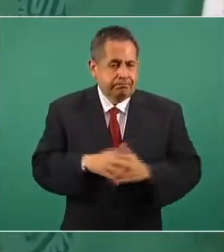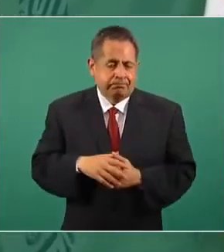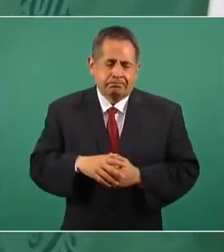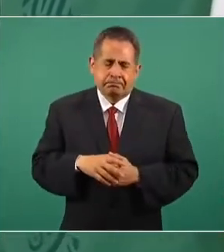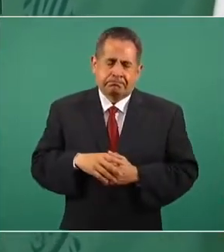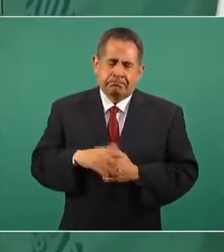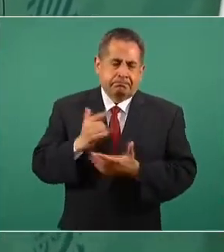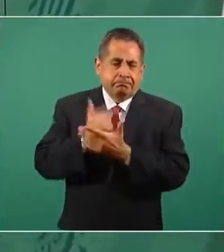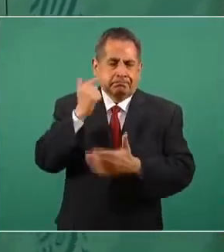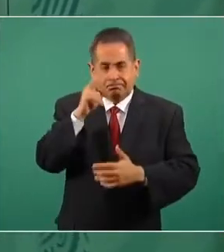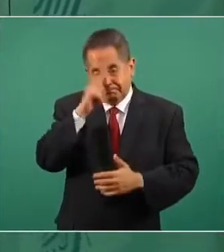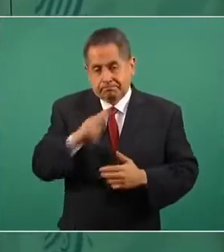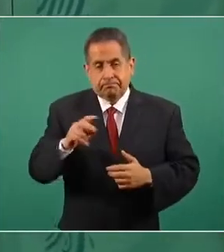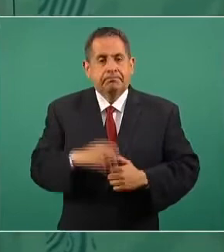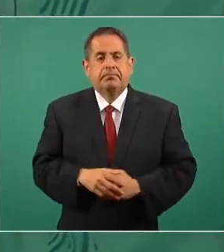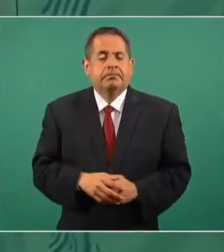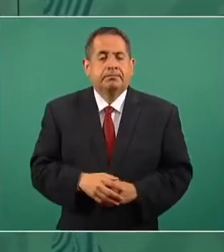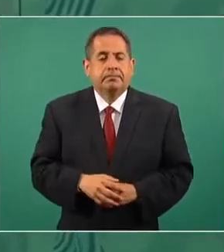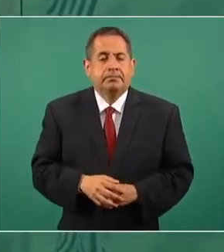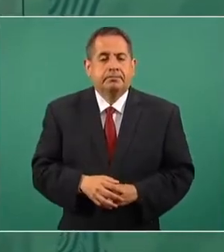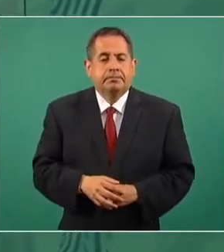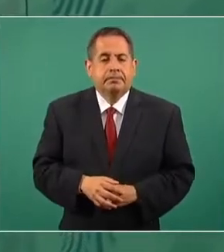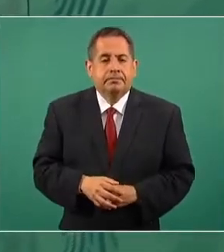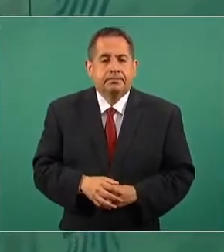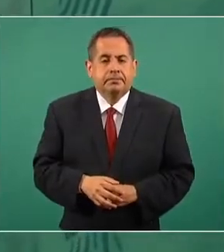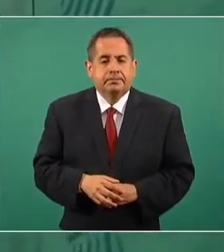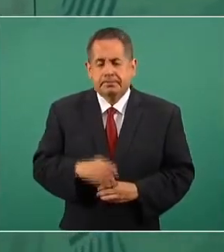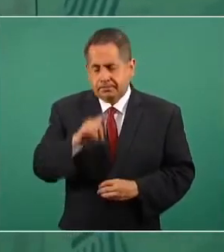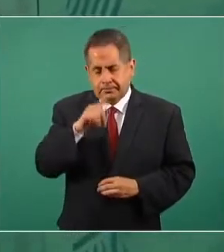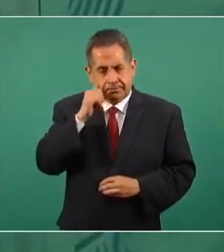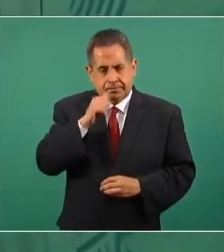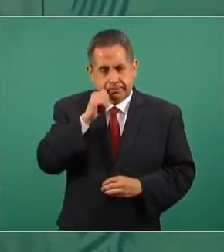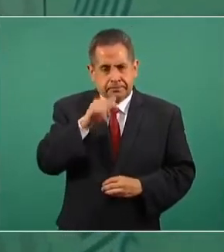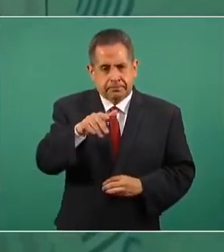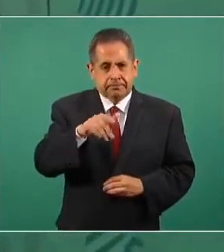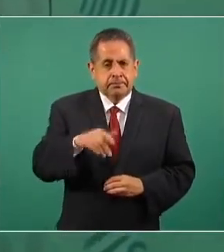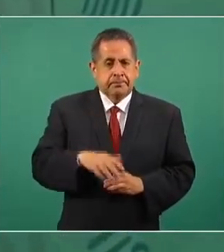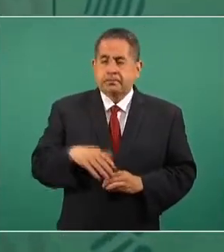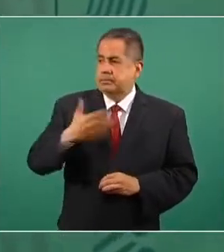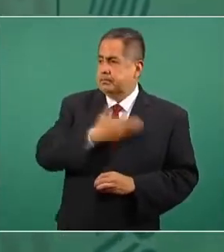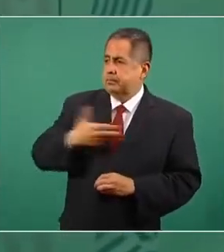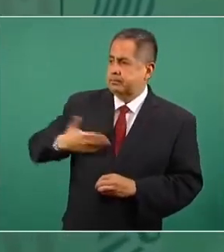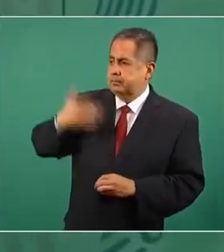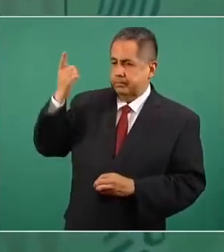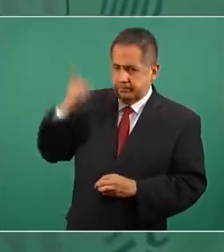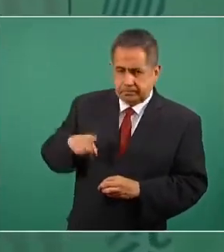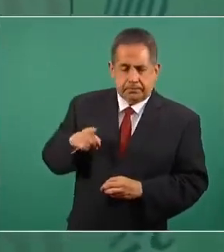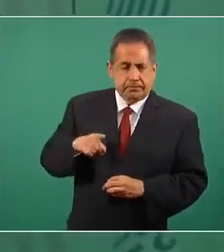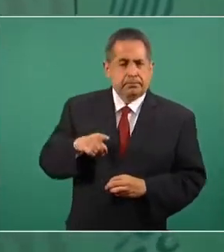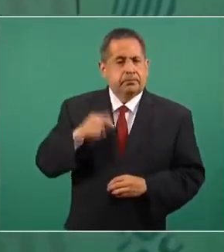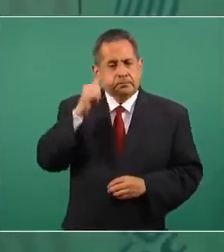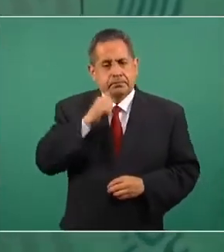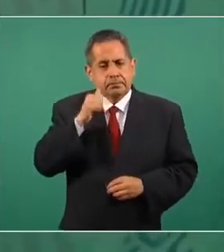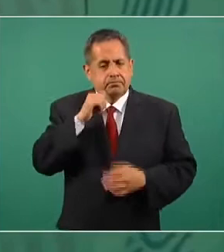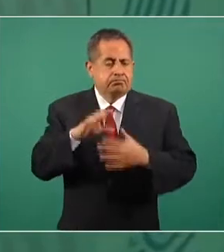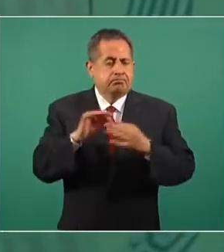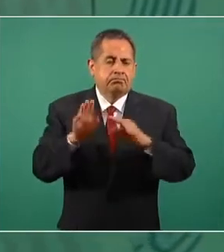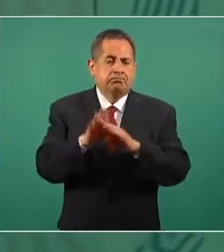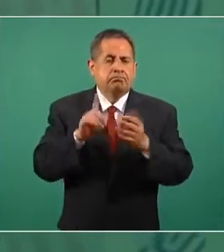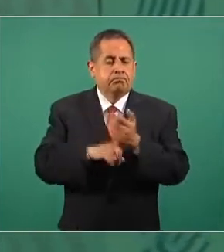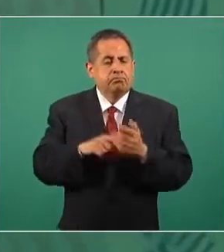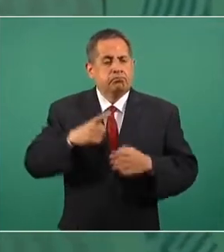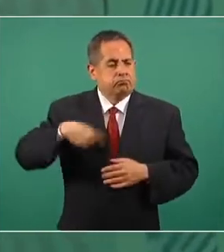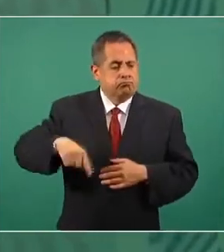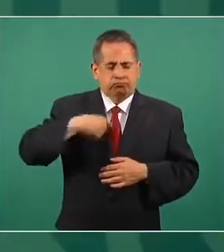consecuencias. Y siempre la instrucción del presidente es mantener una